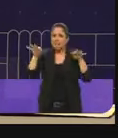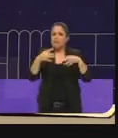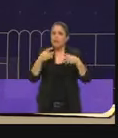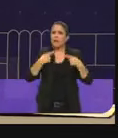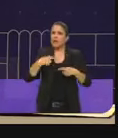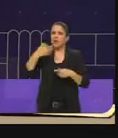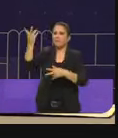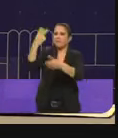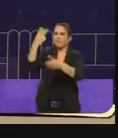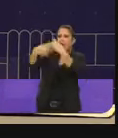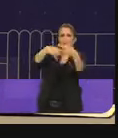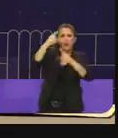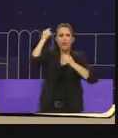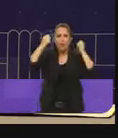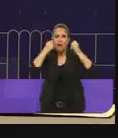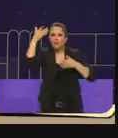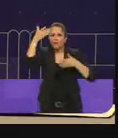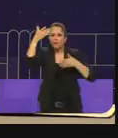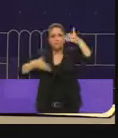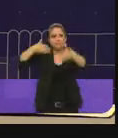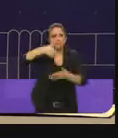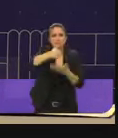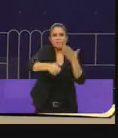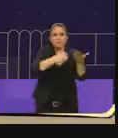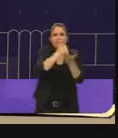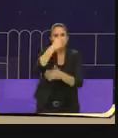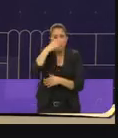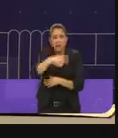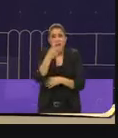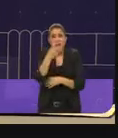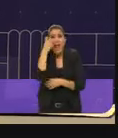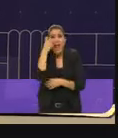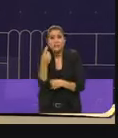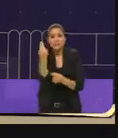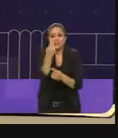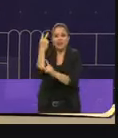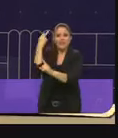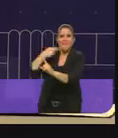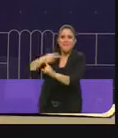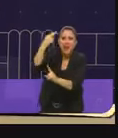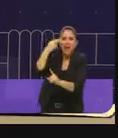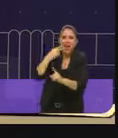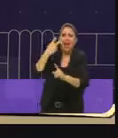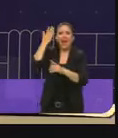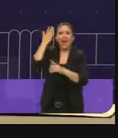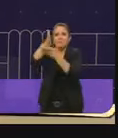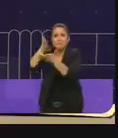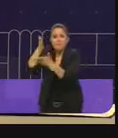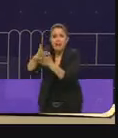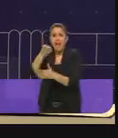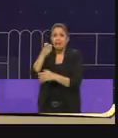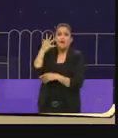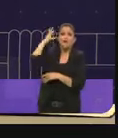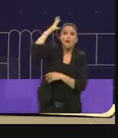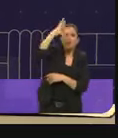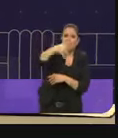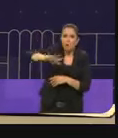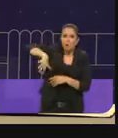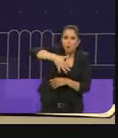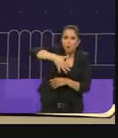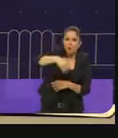ciudad sino en otras partes del mundo para eso se viaja para eso se tiene una visión de futuro para buscar